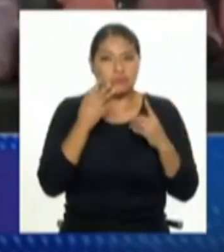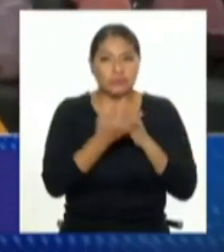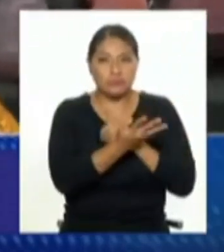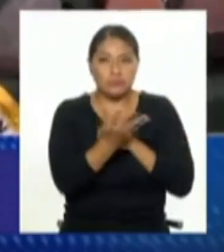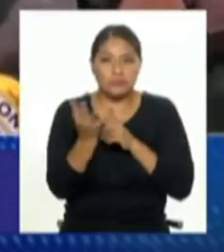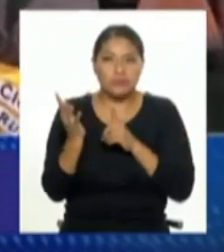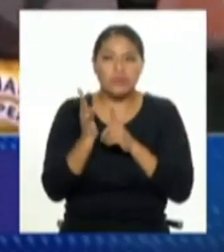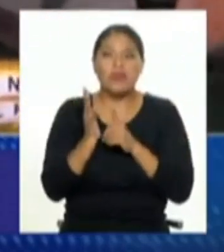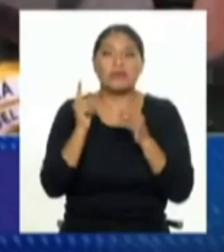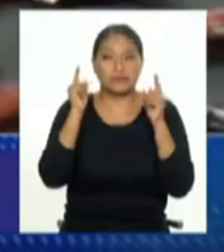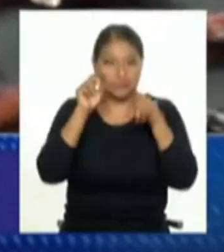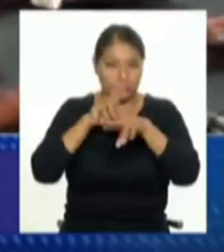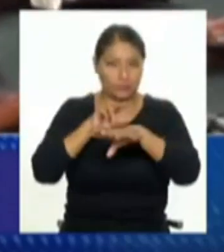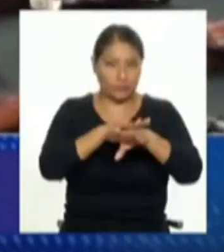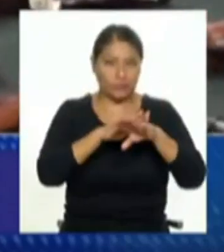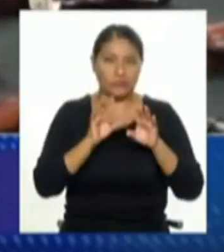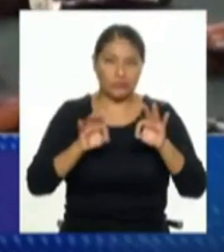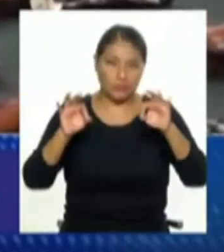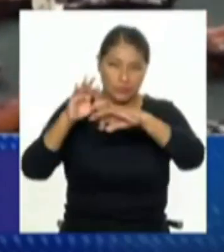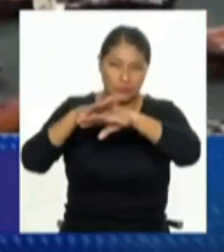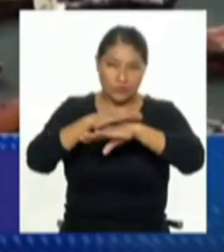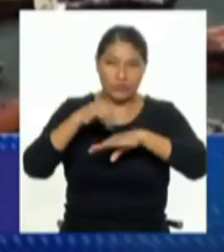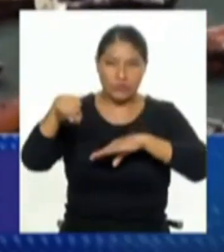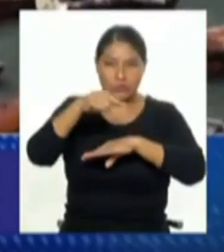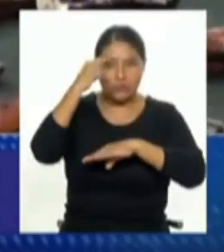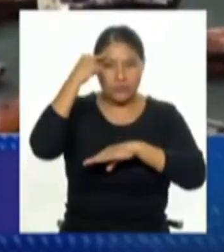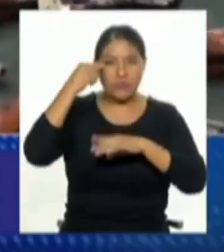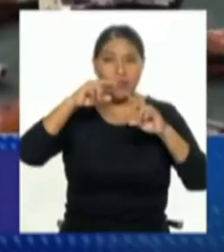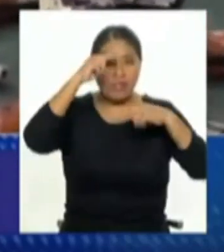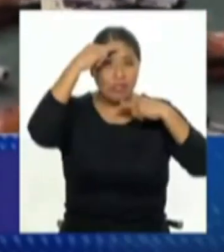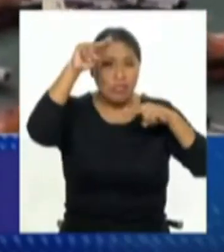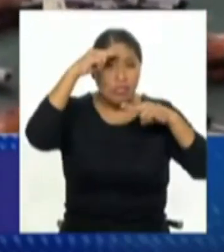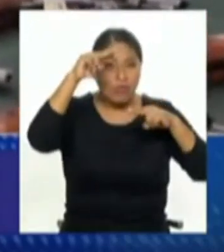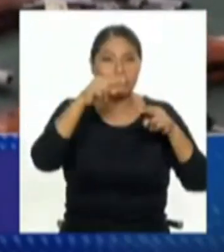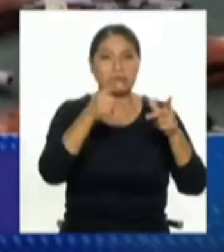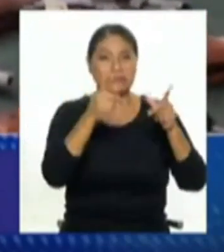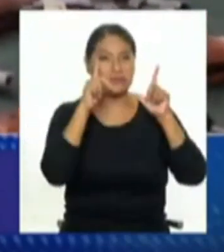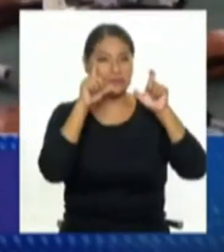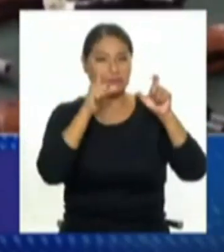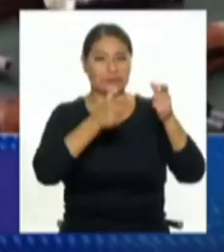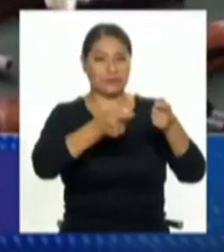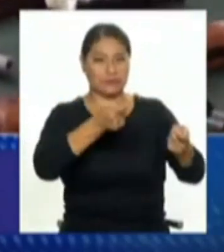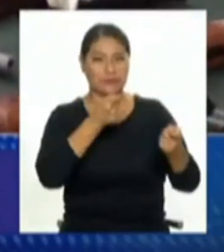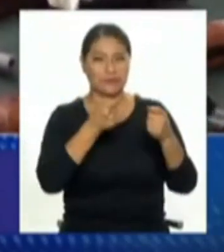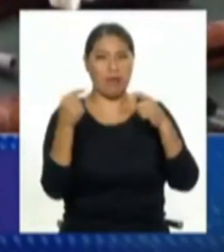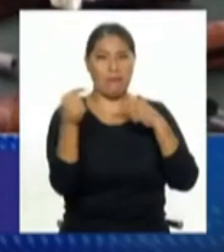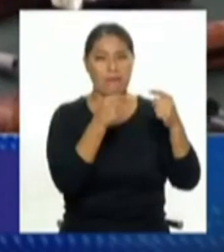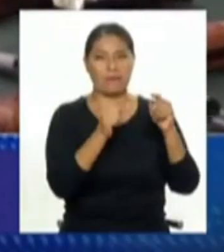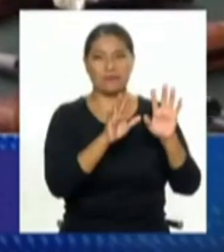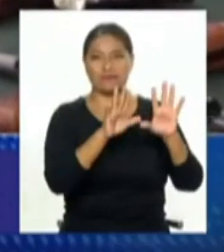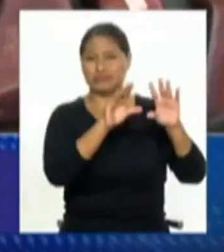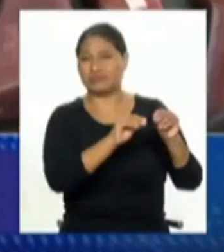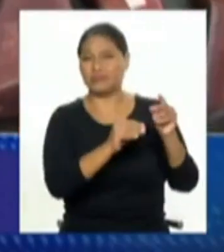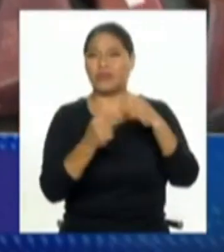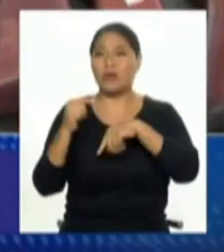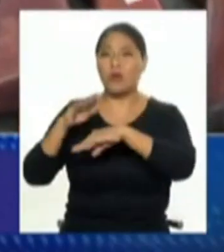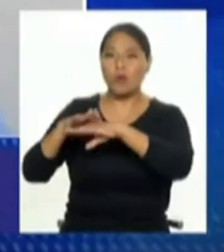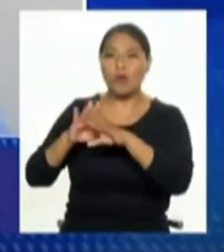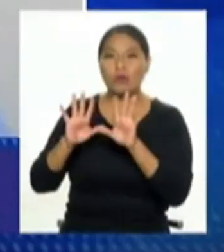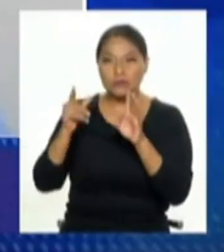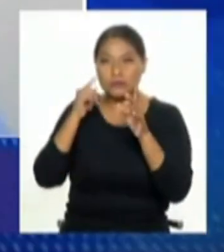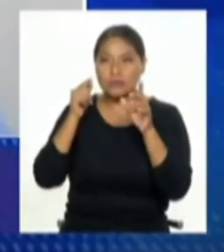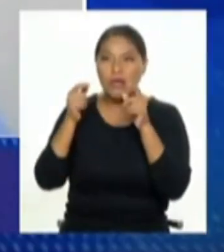es invocamos a toda la población a evitar ver malas noticias no ver imágenes no comentar sobre ello redoblar